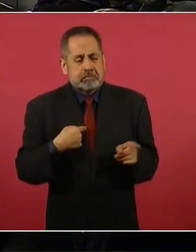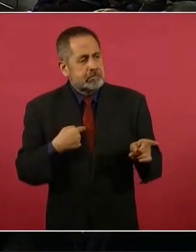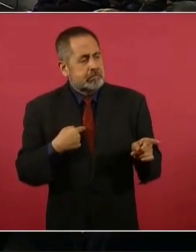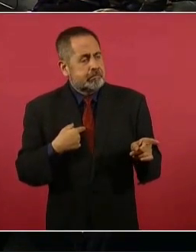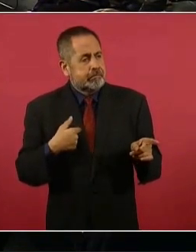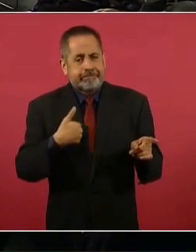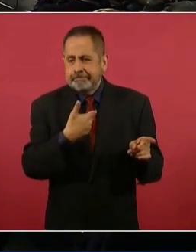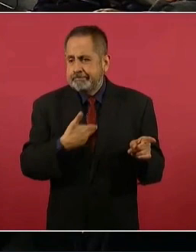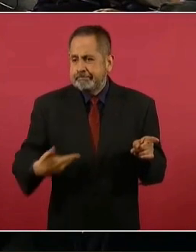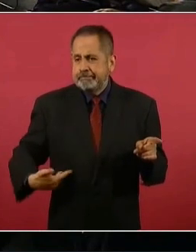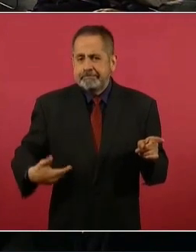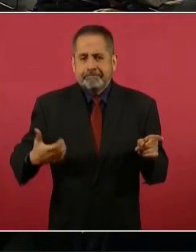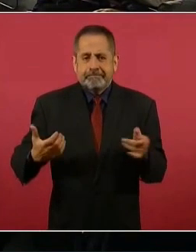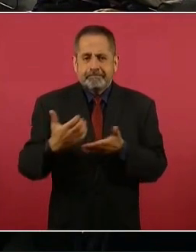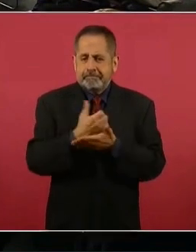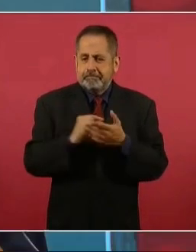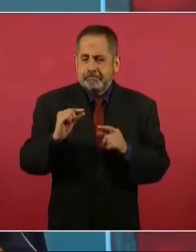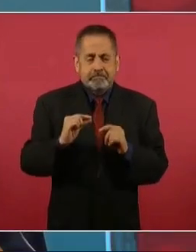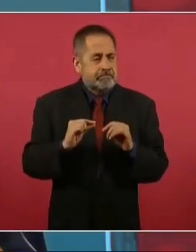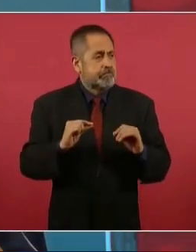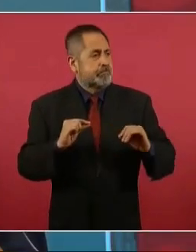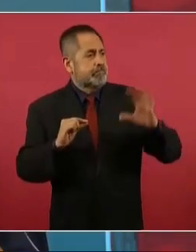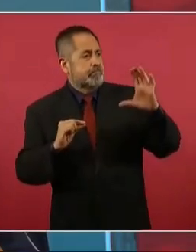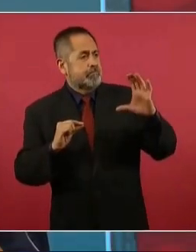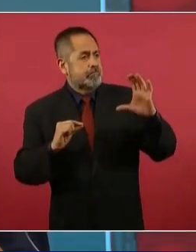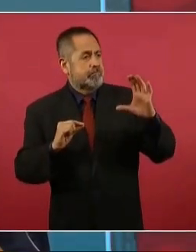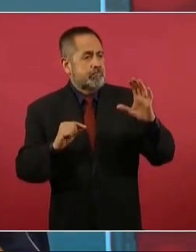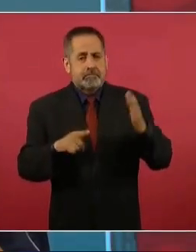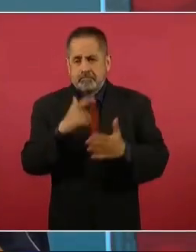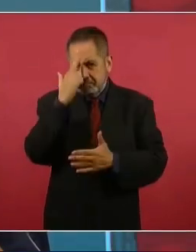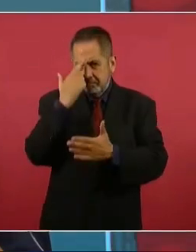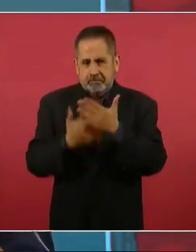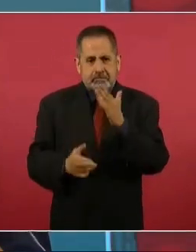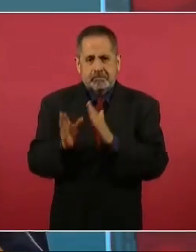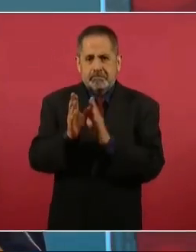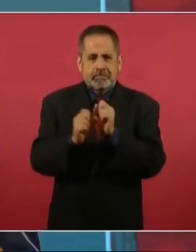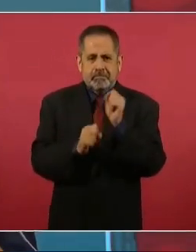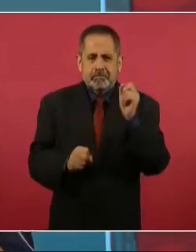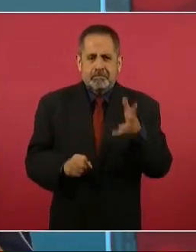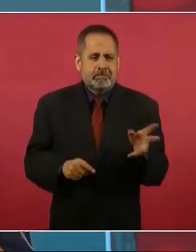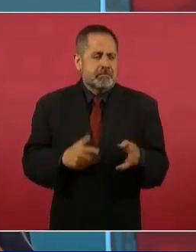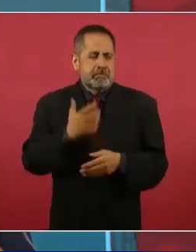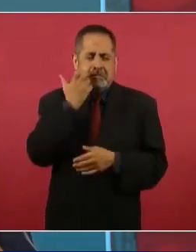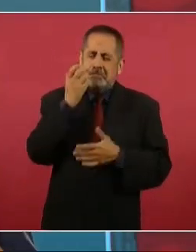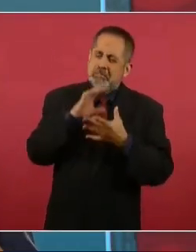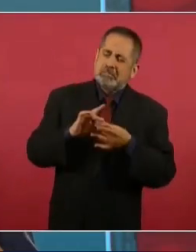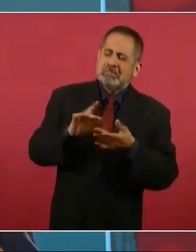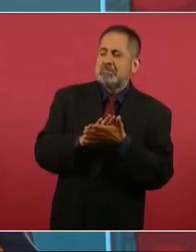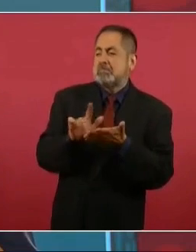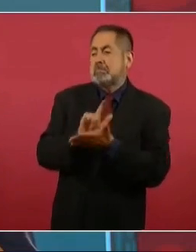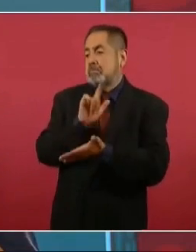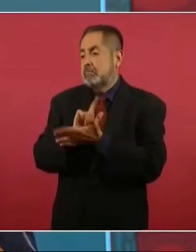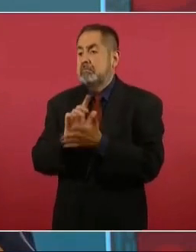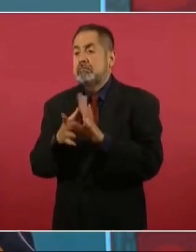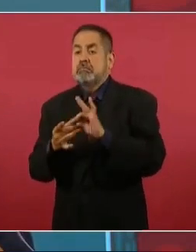presidente, violando la Constitución. Con argucias legaloides,